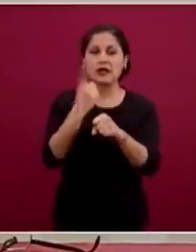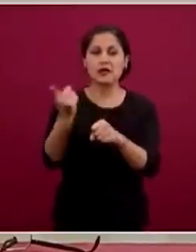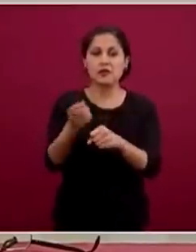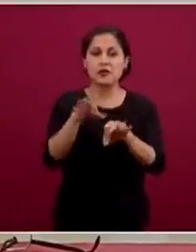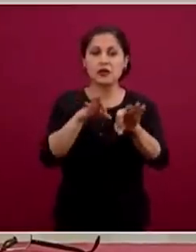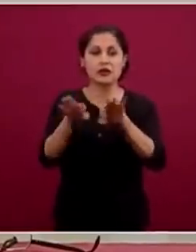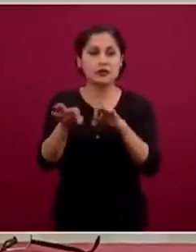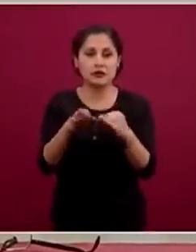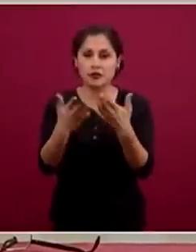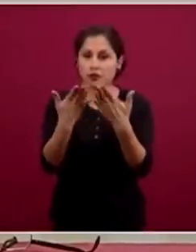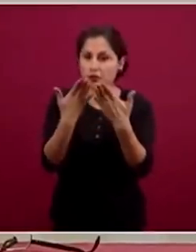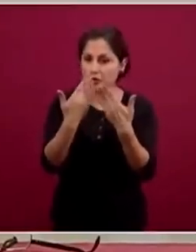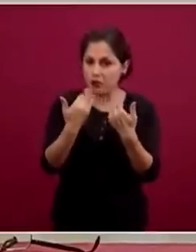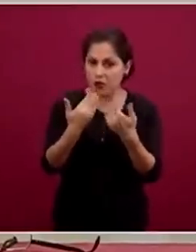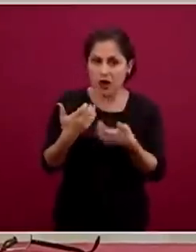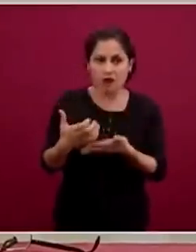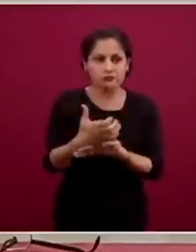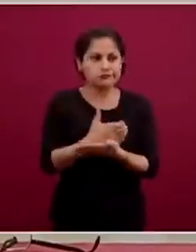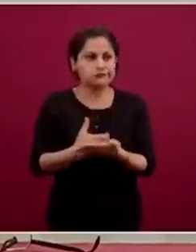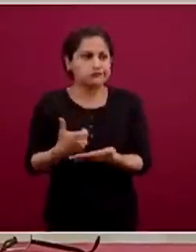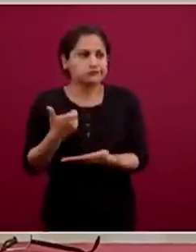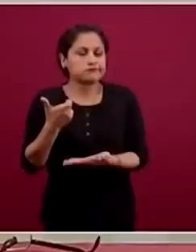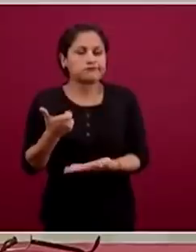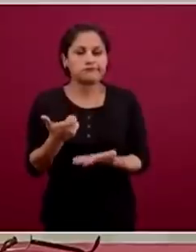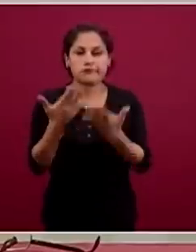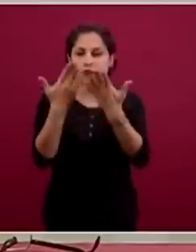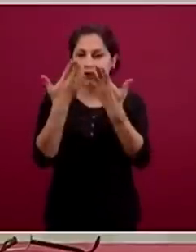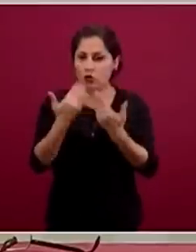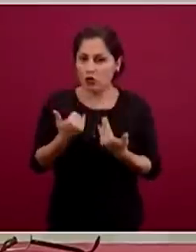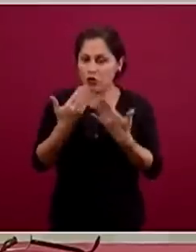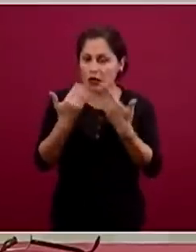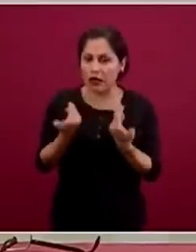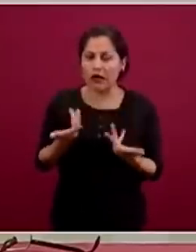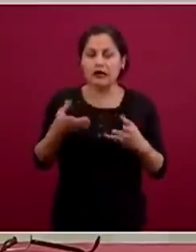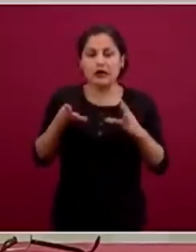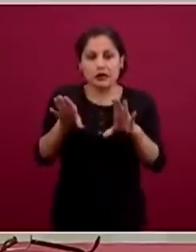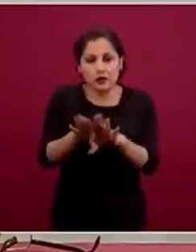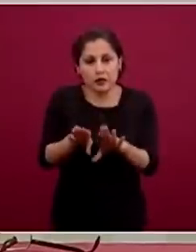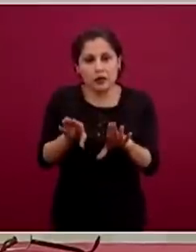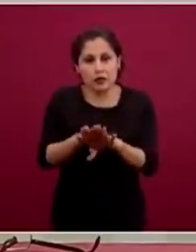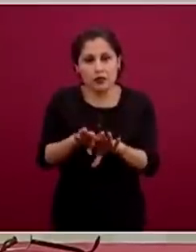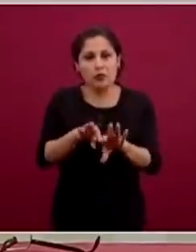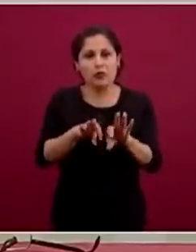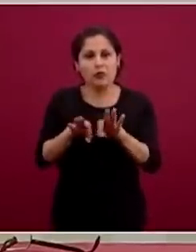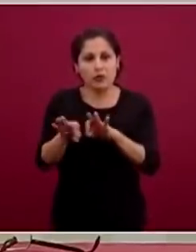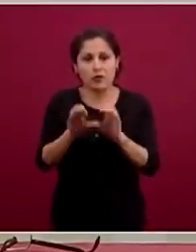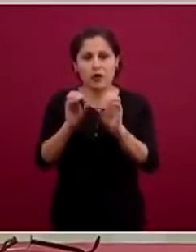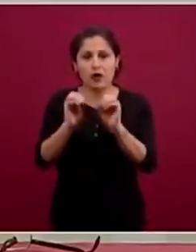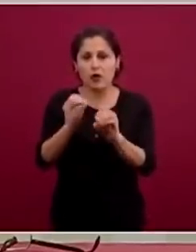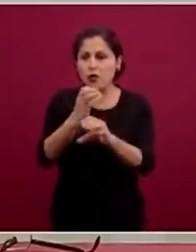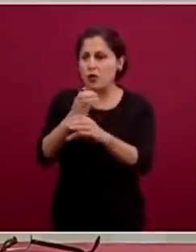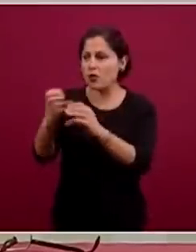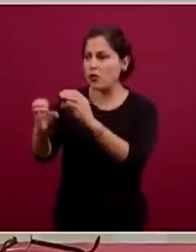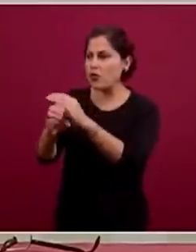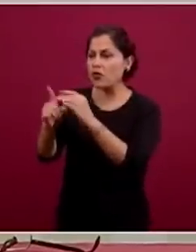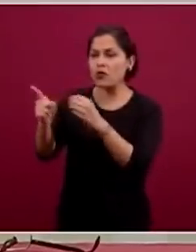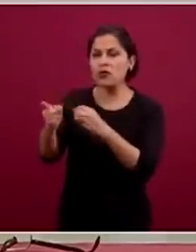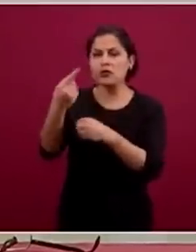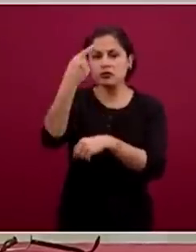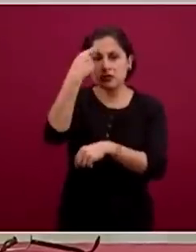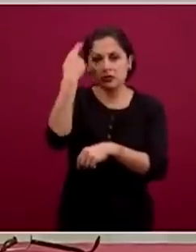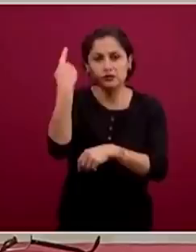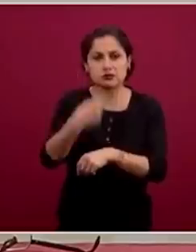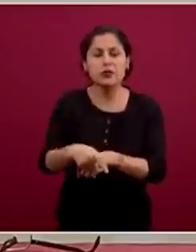actividades, a obtener su fuente de ingreso, a conservar cualquier elemento que les permite el sustento diario.